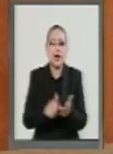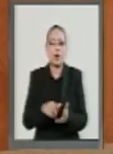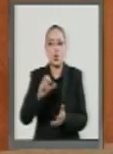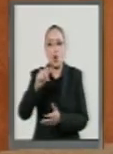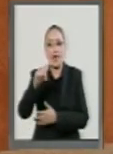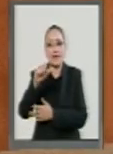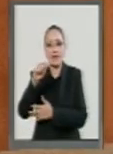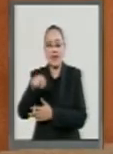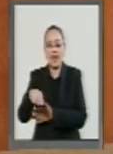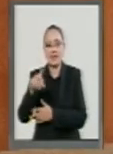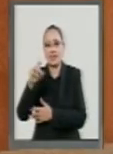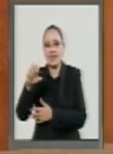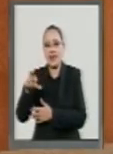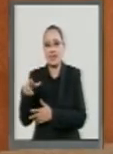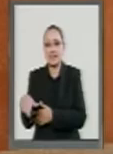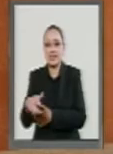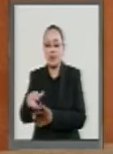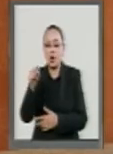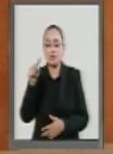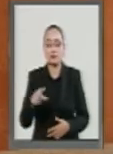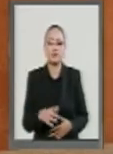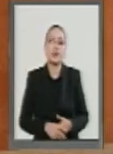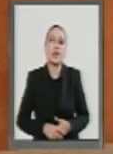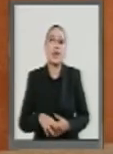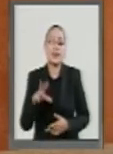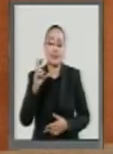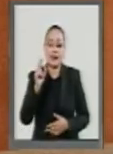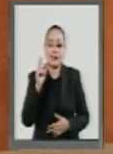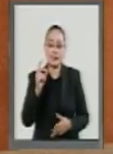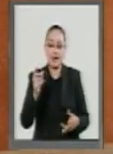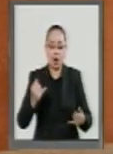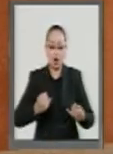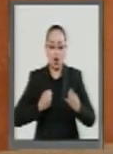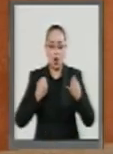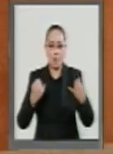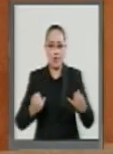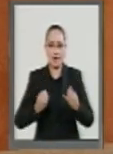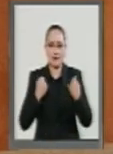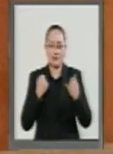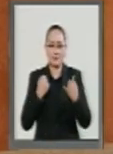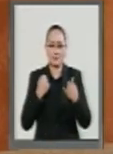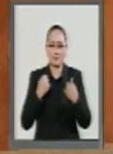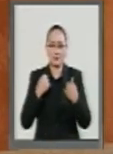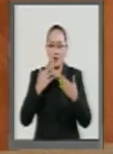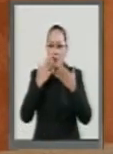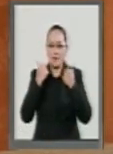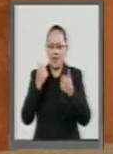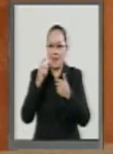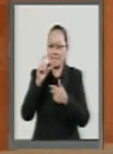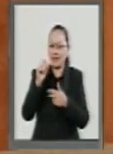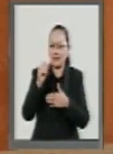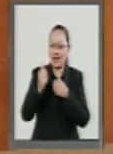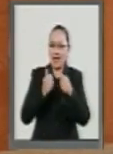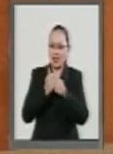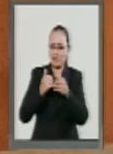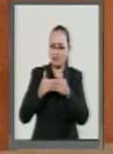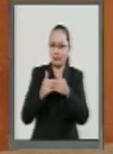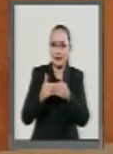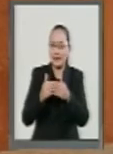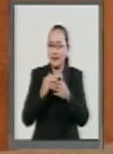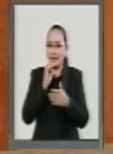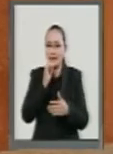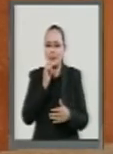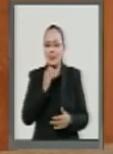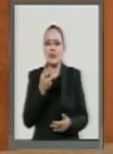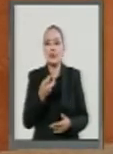30 jóvenes que no rebasaban los 20 años y que fueron a parar un penal de